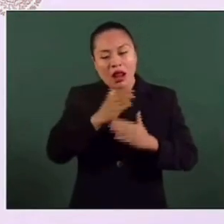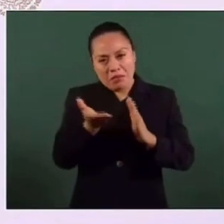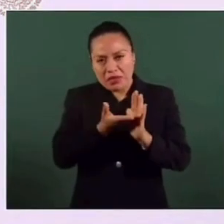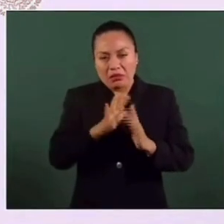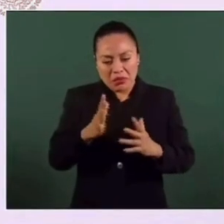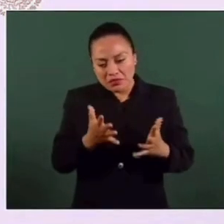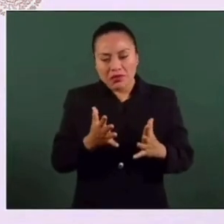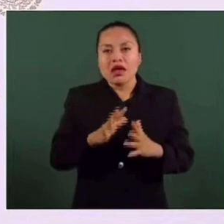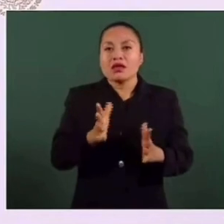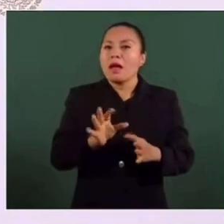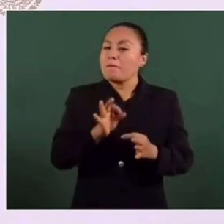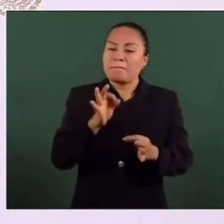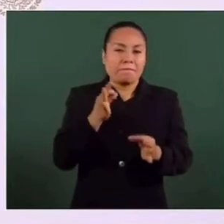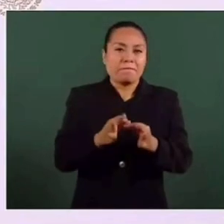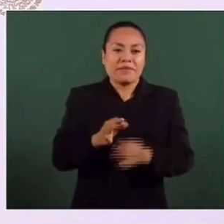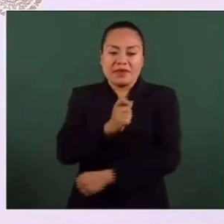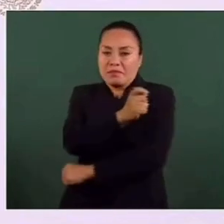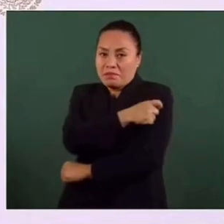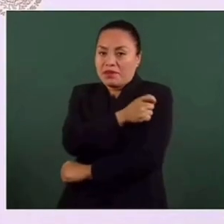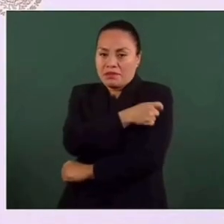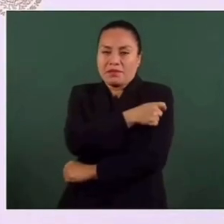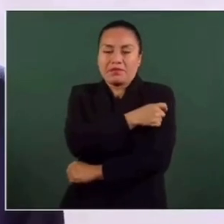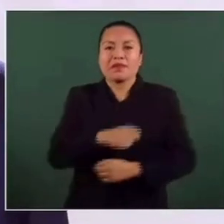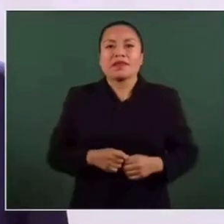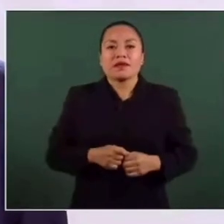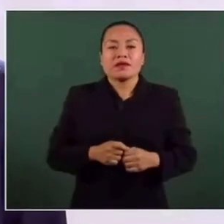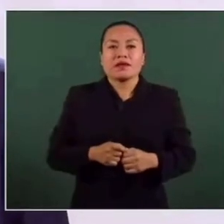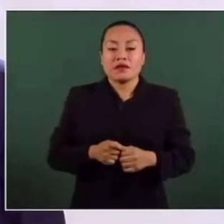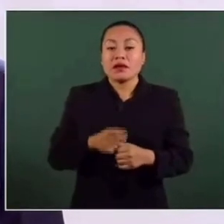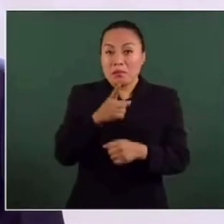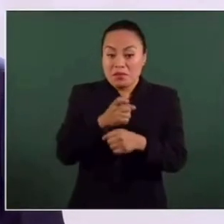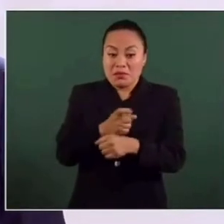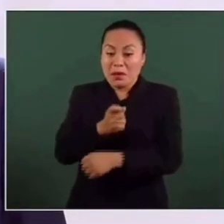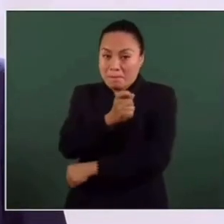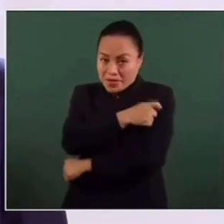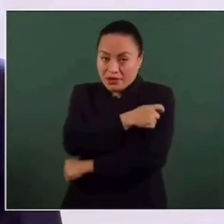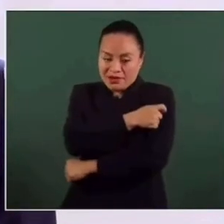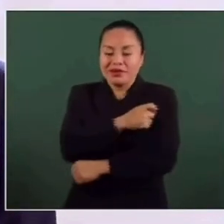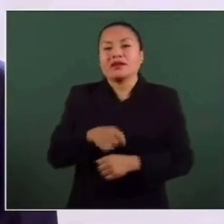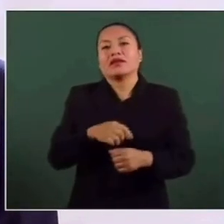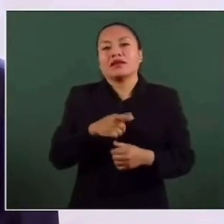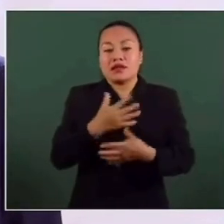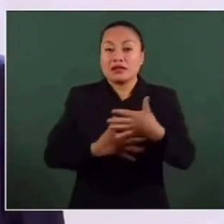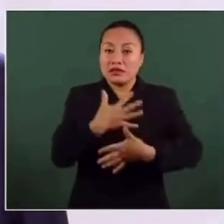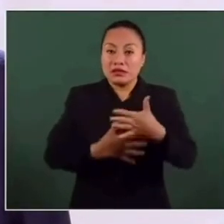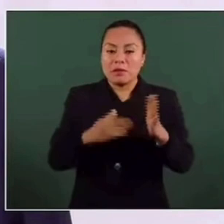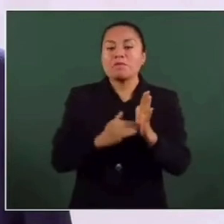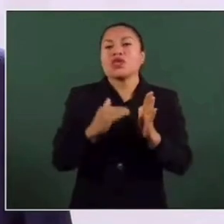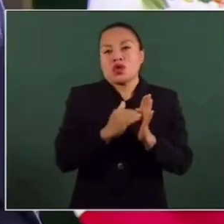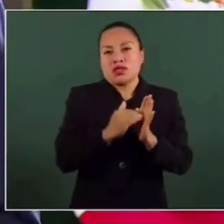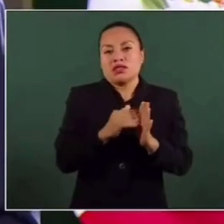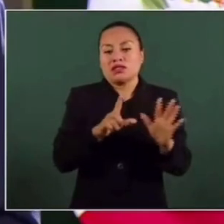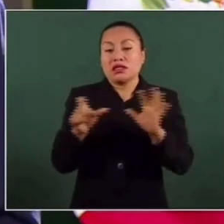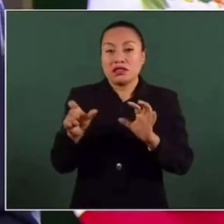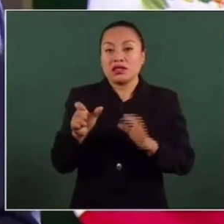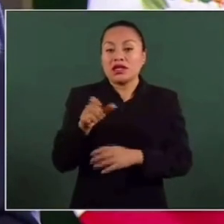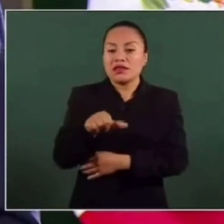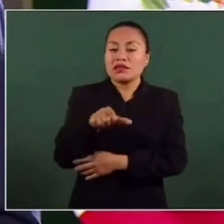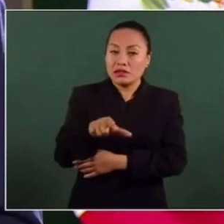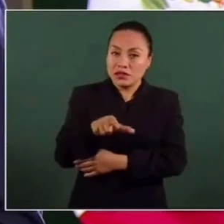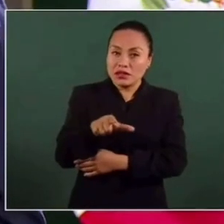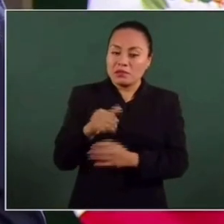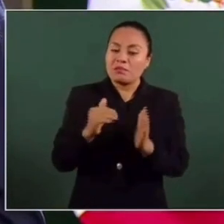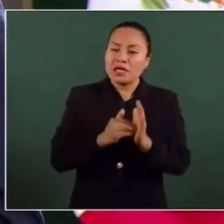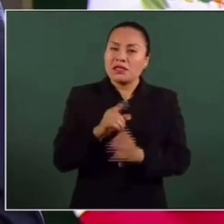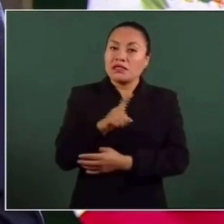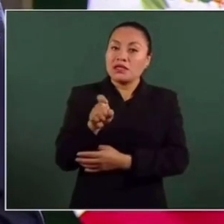ya estén vacunados, aún con primera dosis, los 15.717